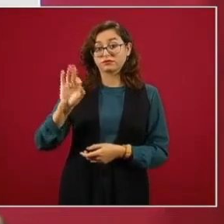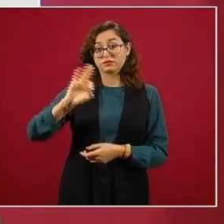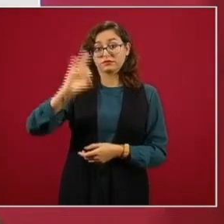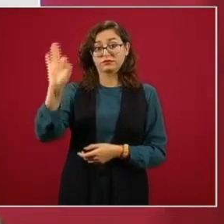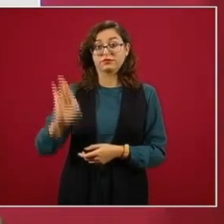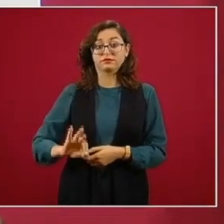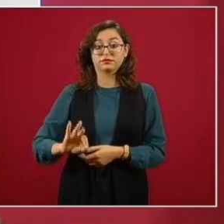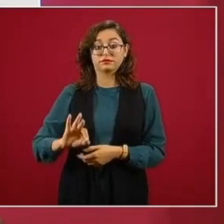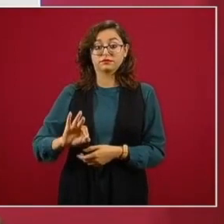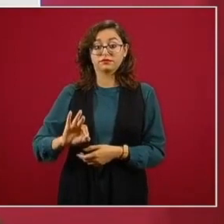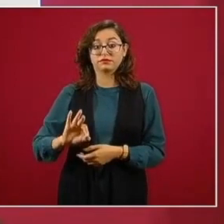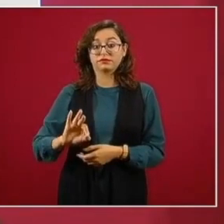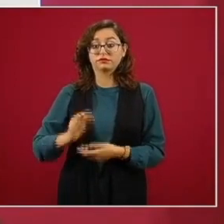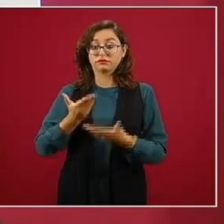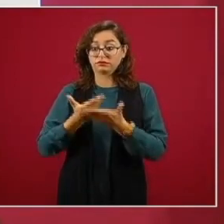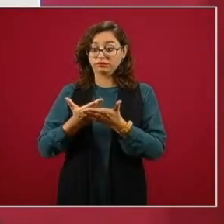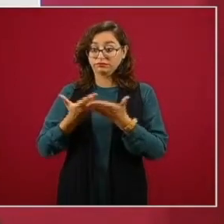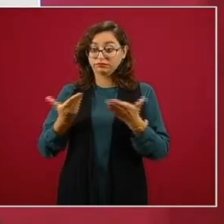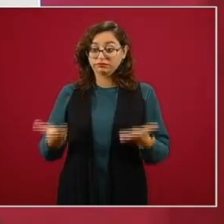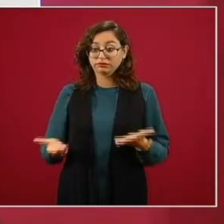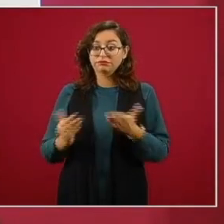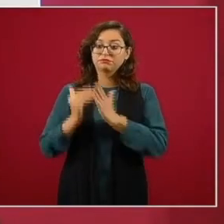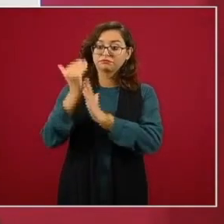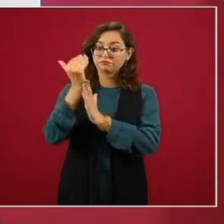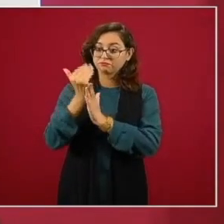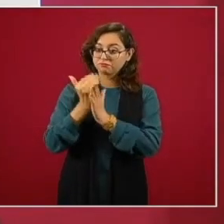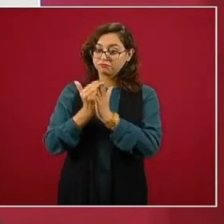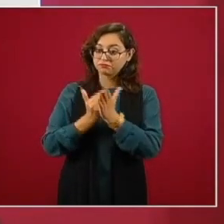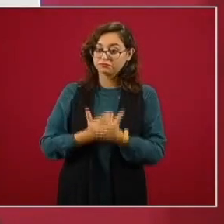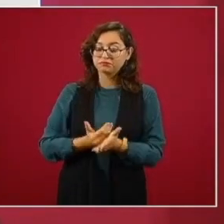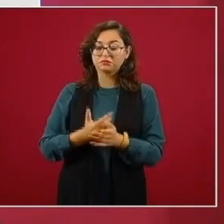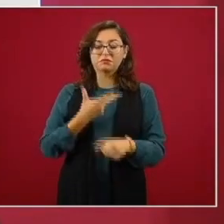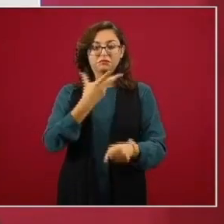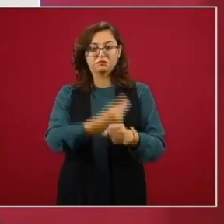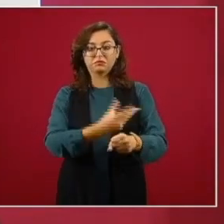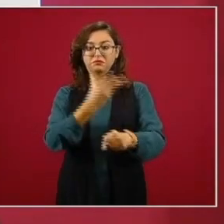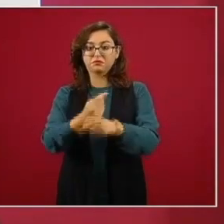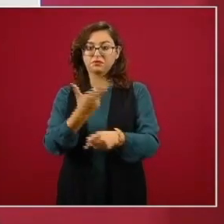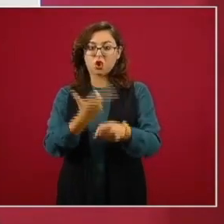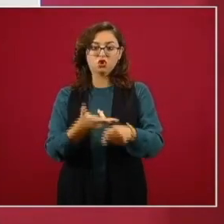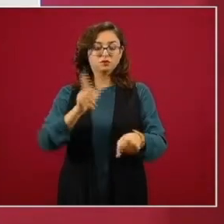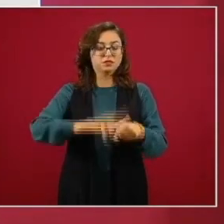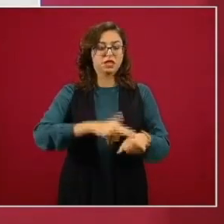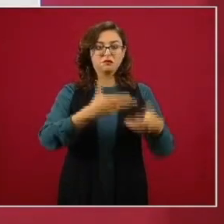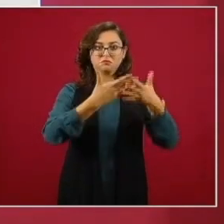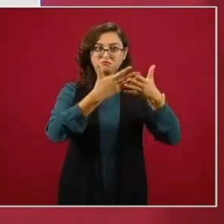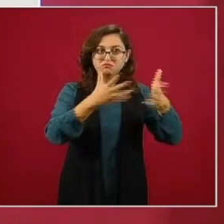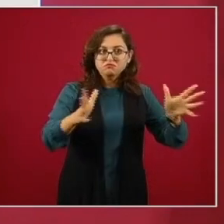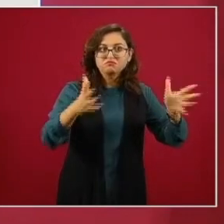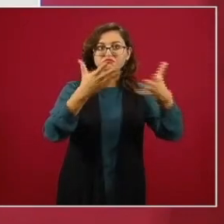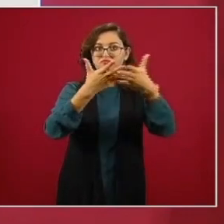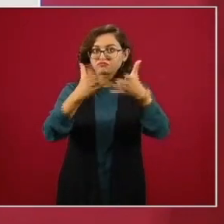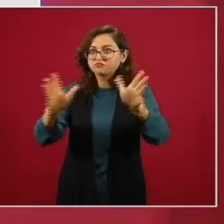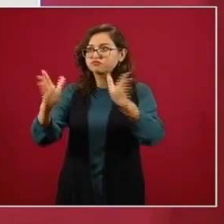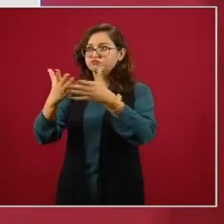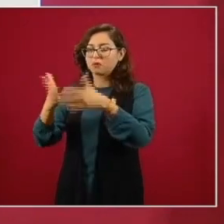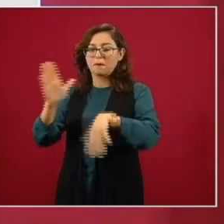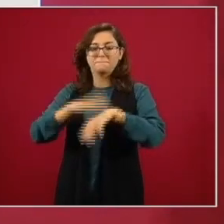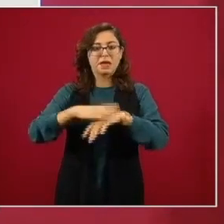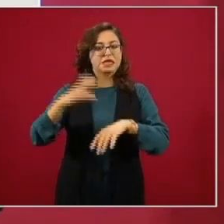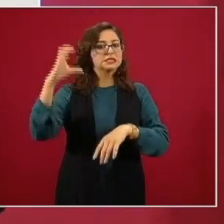y se han ido ampliando las camas